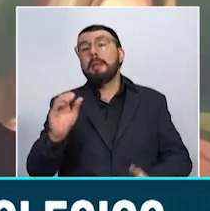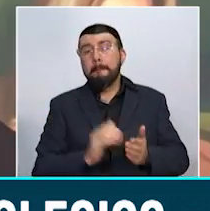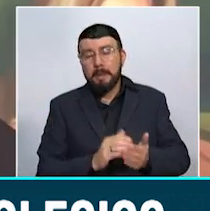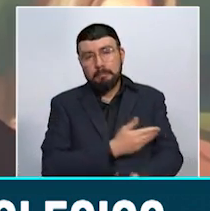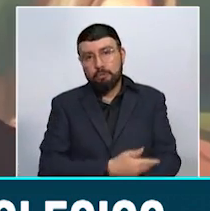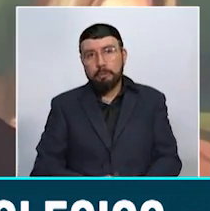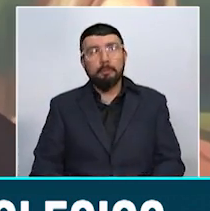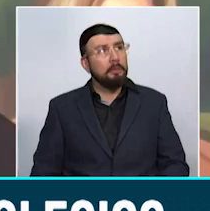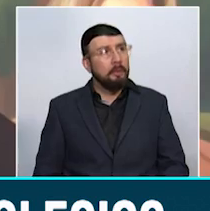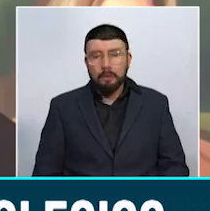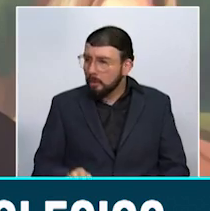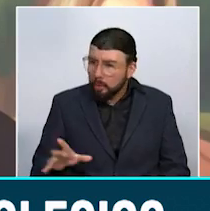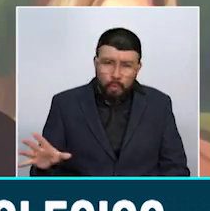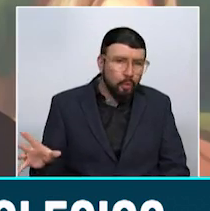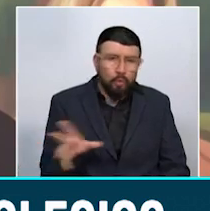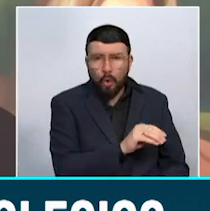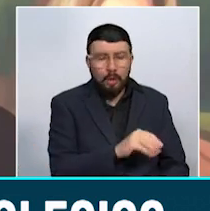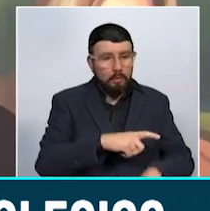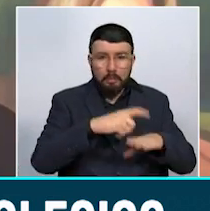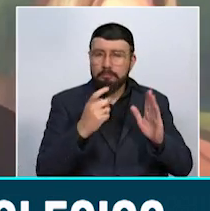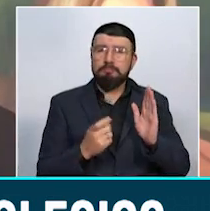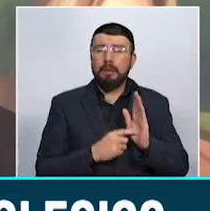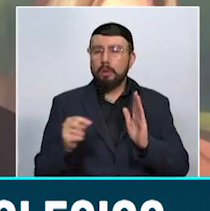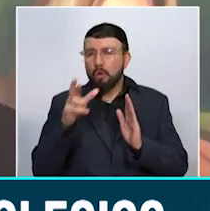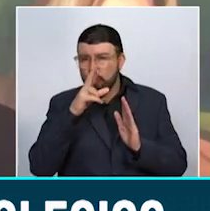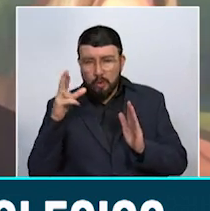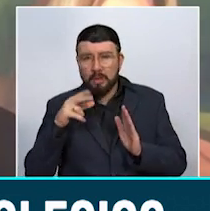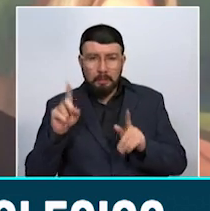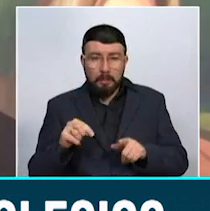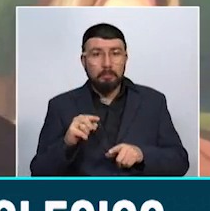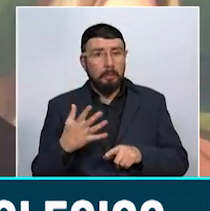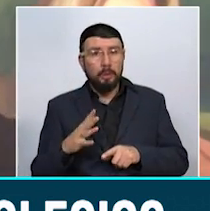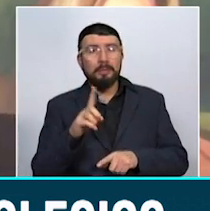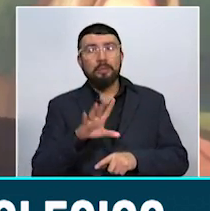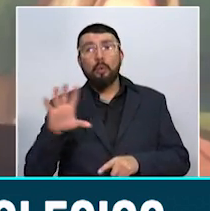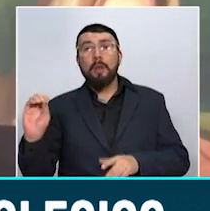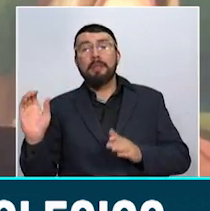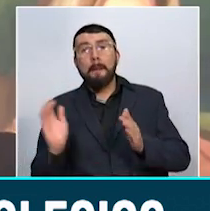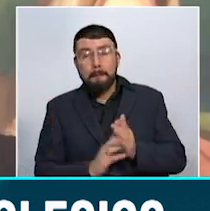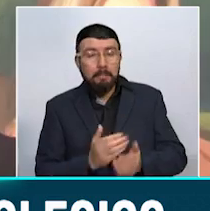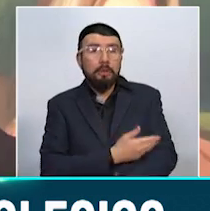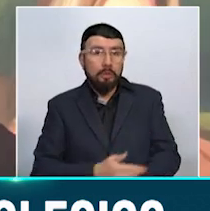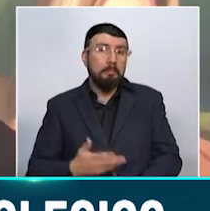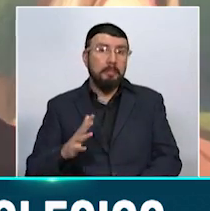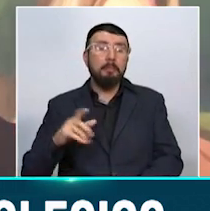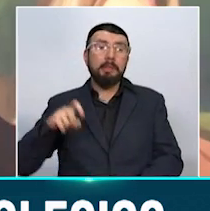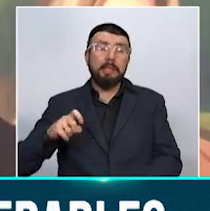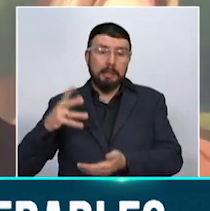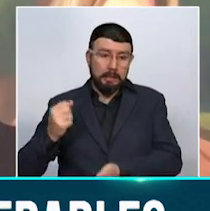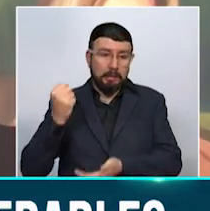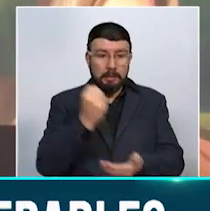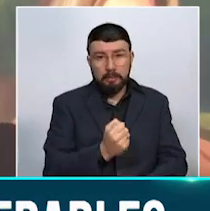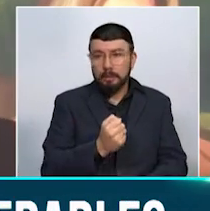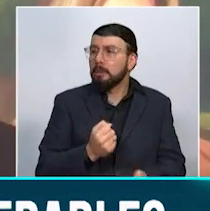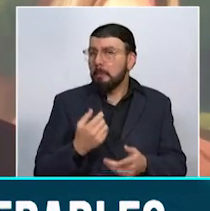infraestructura educativa tanto urbana rural en su totalidad puede estar alrededor de los 150 mil millones de pesos y nosotros hemos